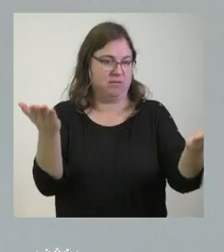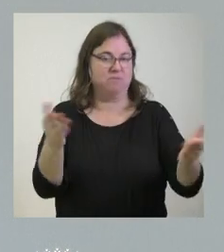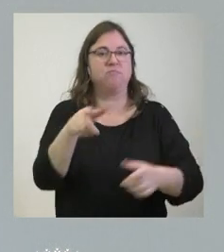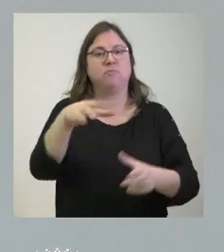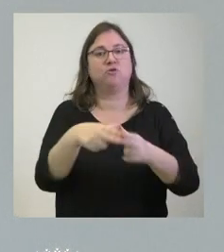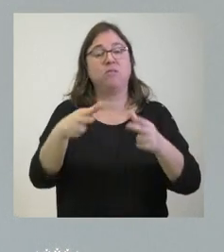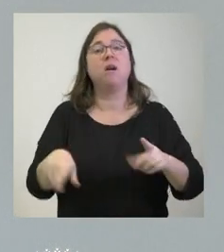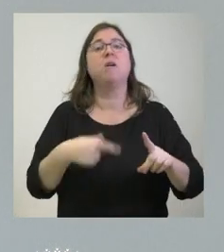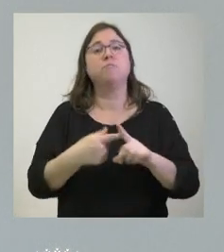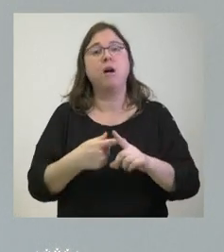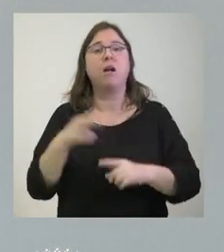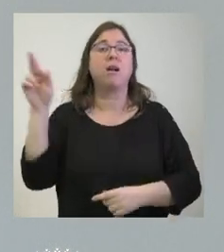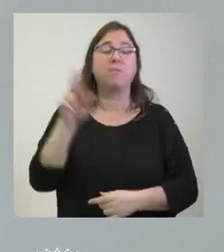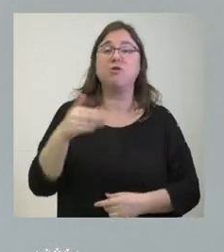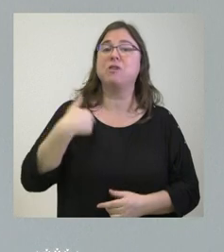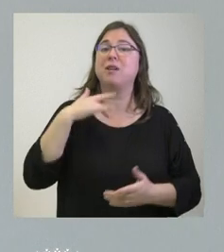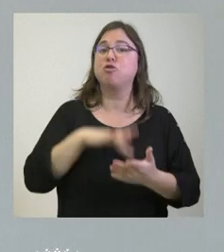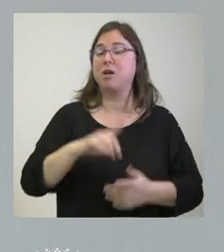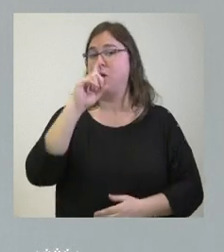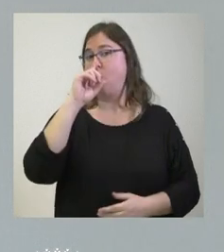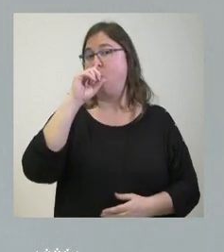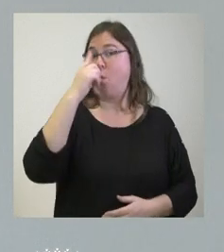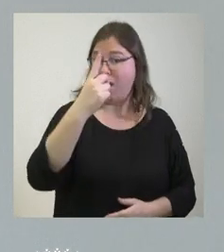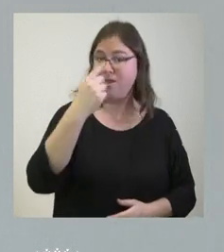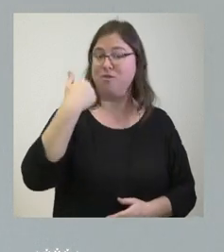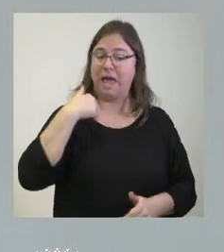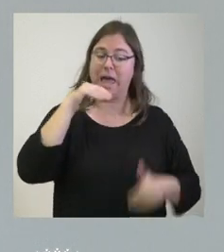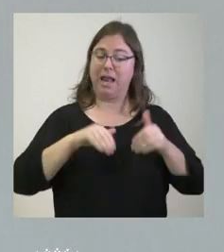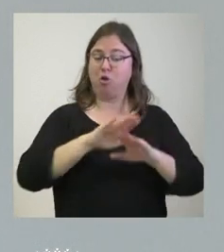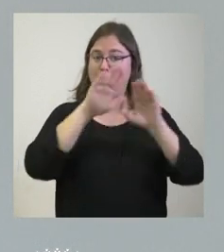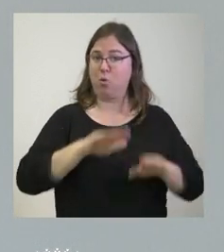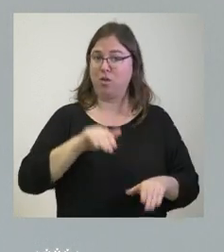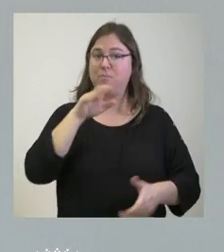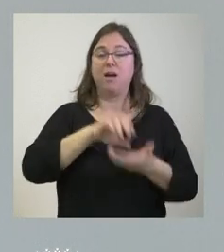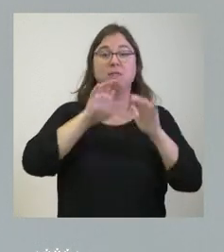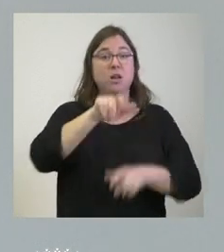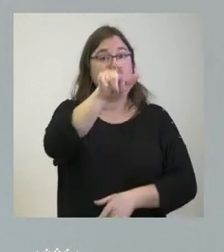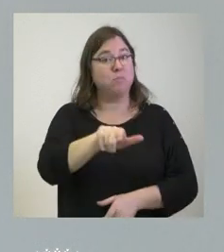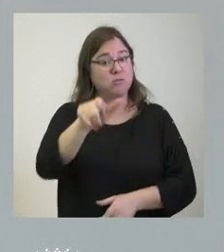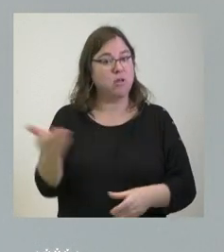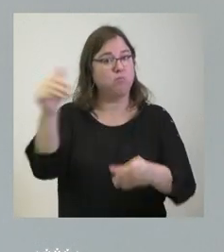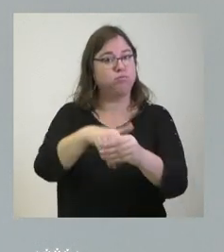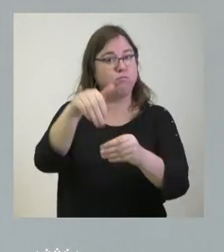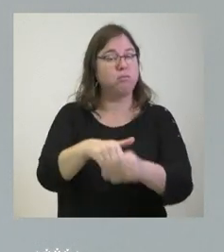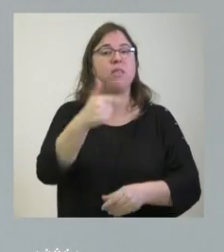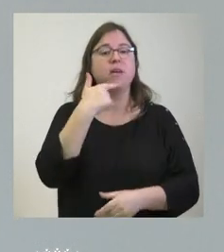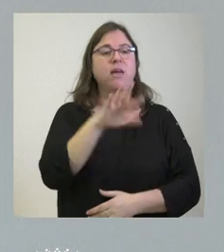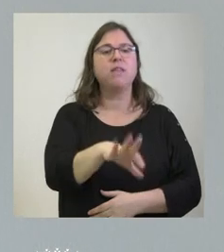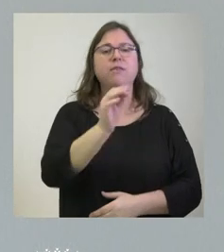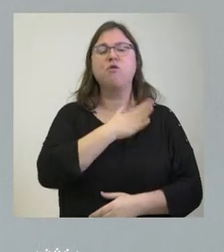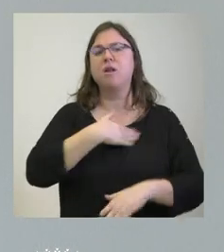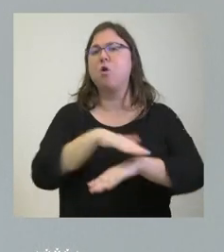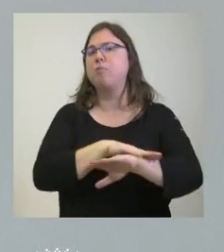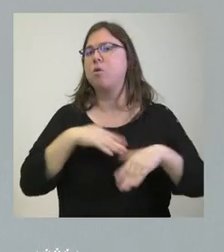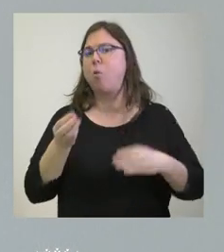cuando se ha cumplido ya el primer año desde las últimas elecciones en Castilla y León donde los ciudadanos de Castilla y León se manifestaron sobre qué gobierno y qué